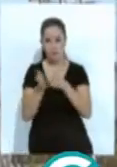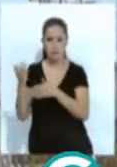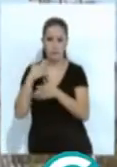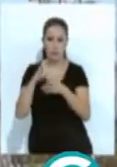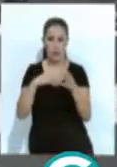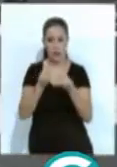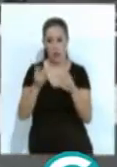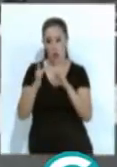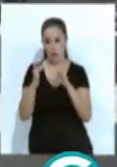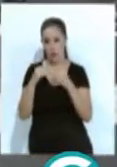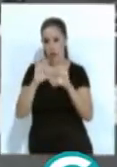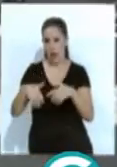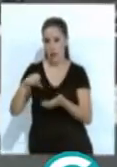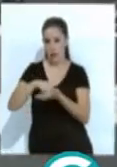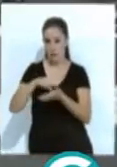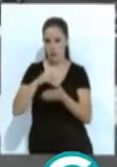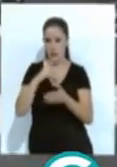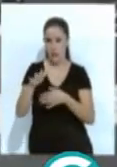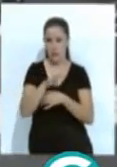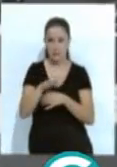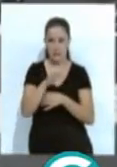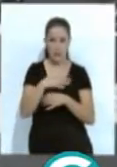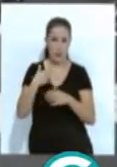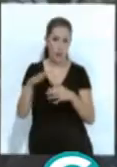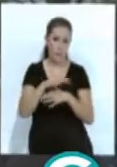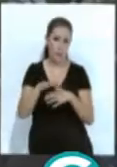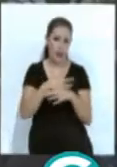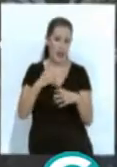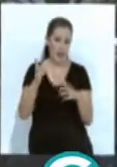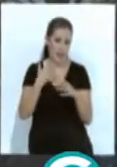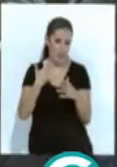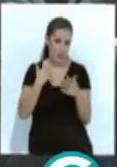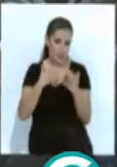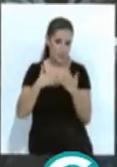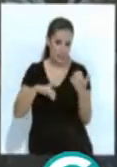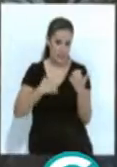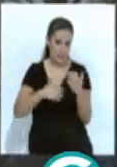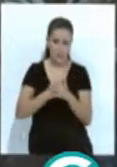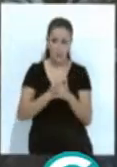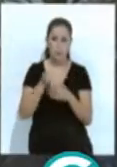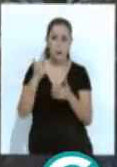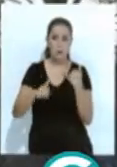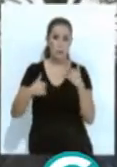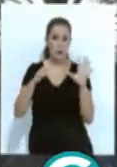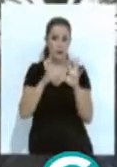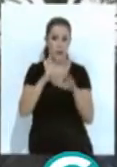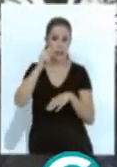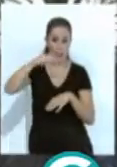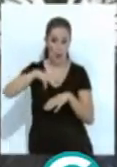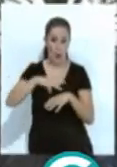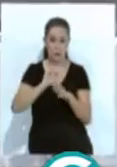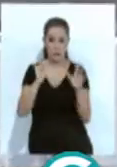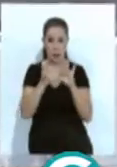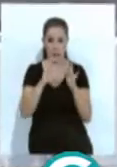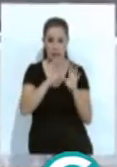conexión con Cádiz Capital y su estación de término en Plaza de Sevilla. Estos últimos 10 kilómetros que separan el intercambiador de río Arillo